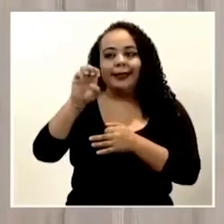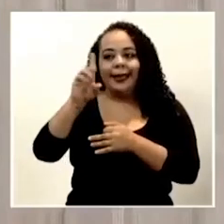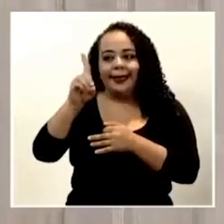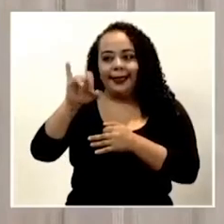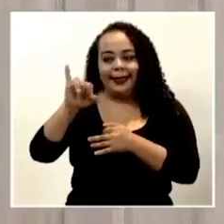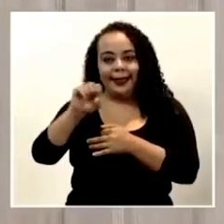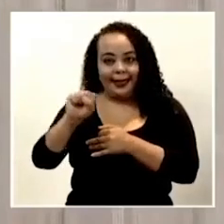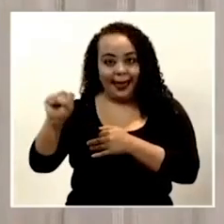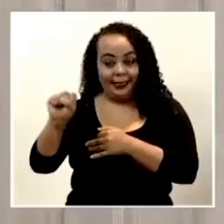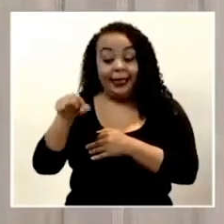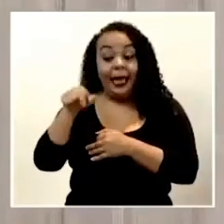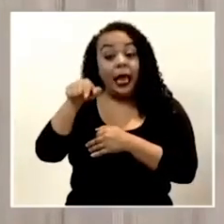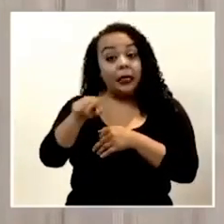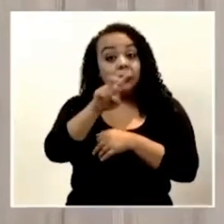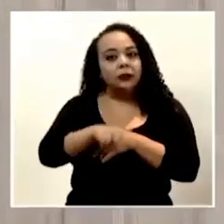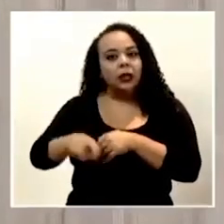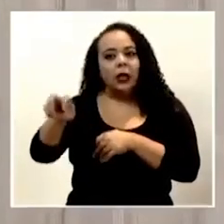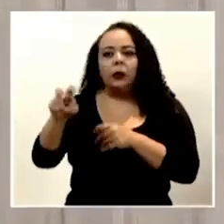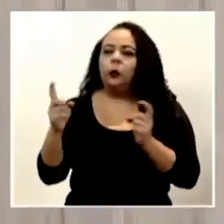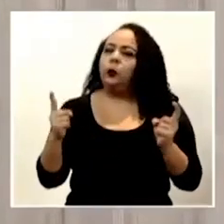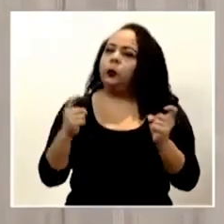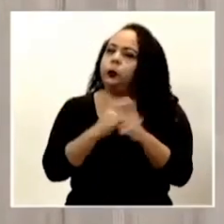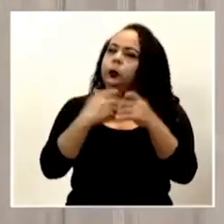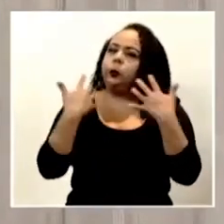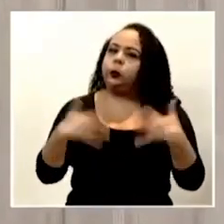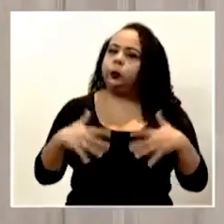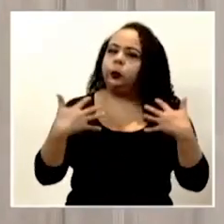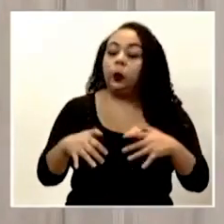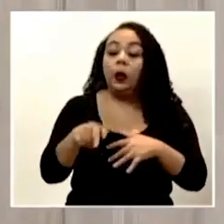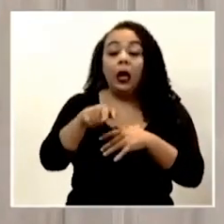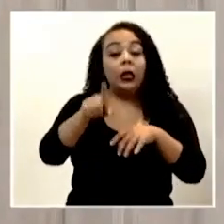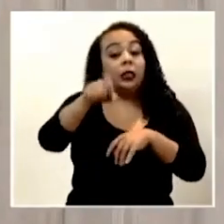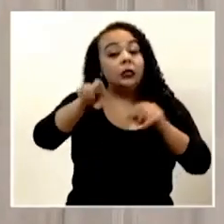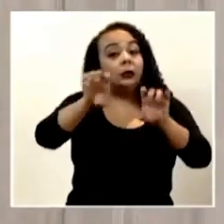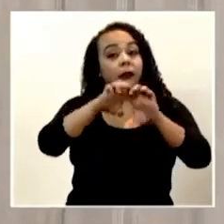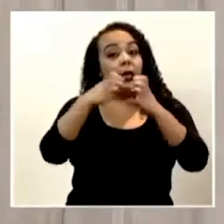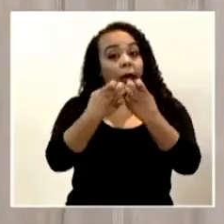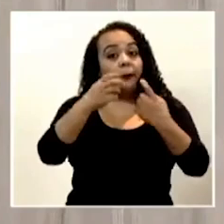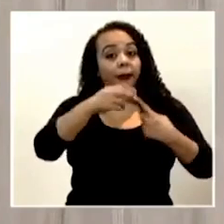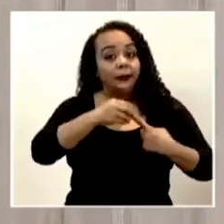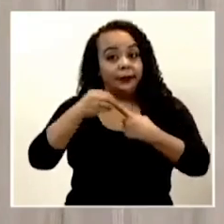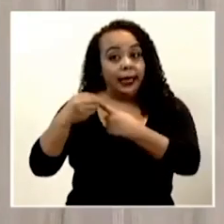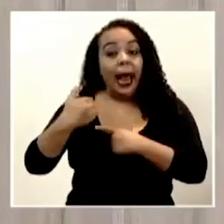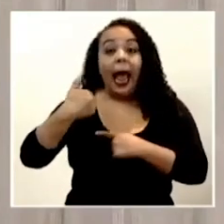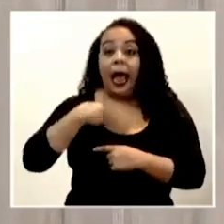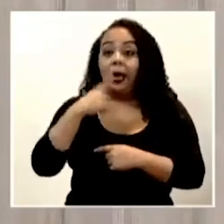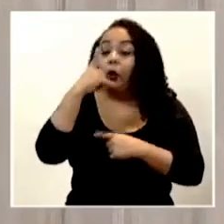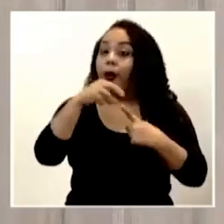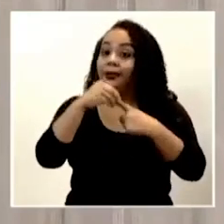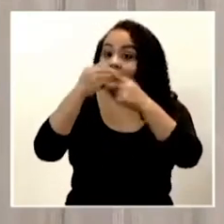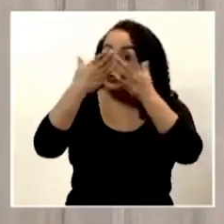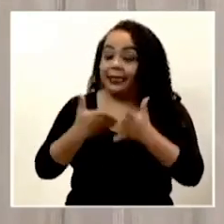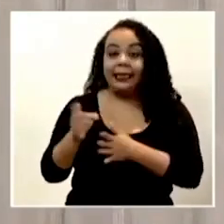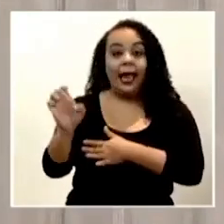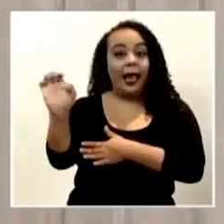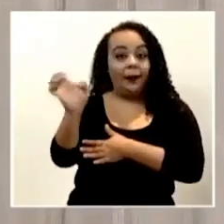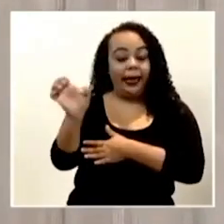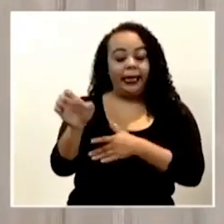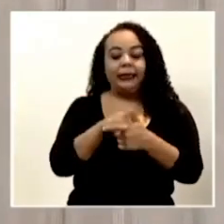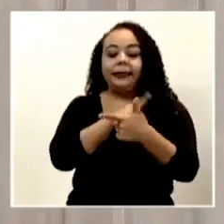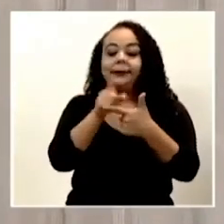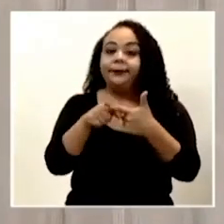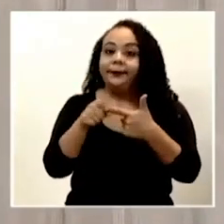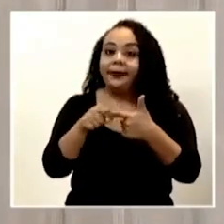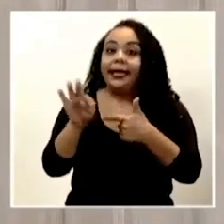Estos traslados son de alta complejidad, requieren de un equipo especializado, hay un especialista en emergencias, un